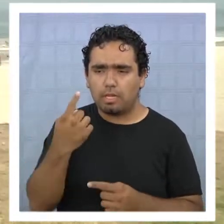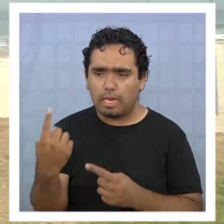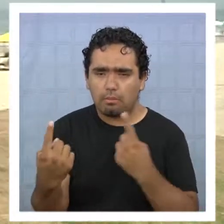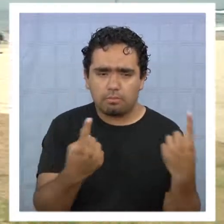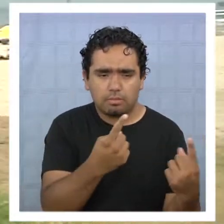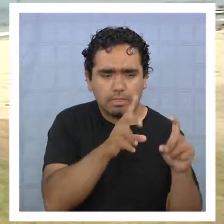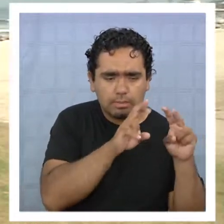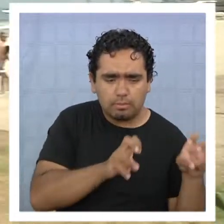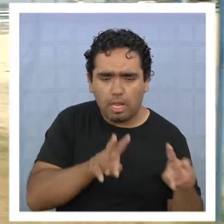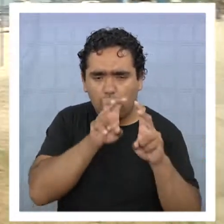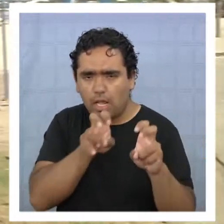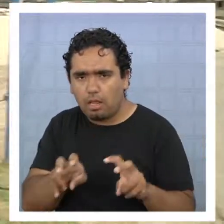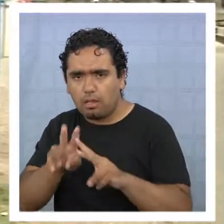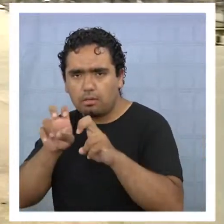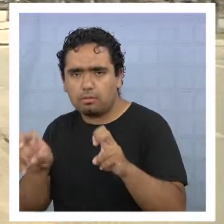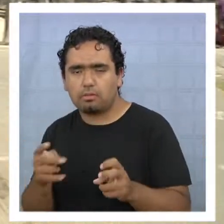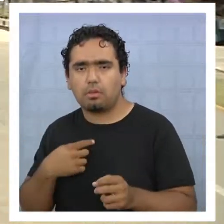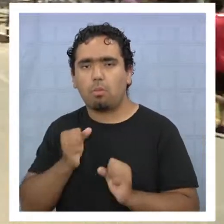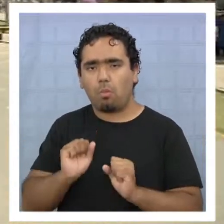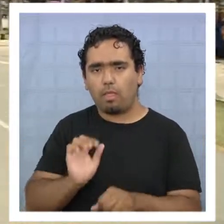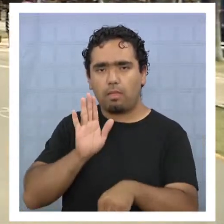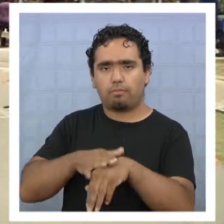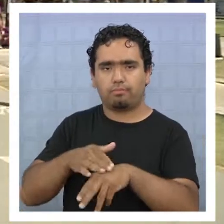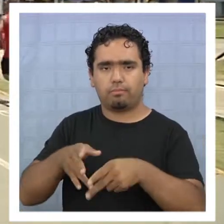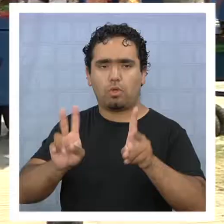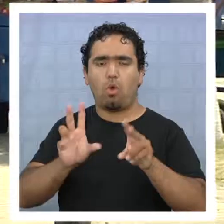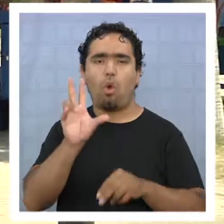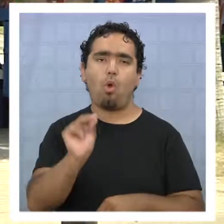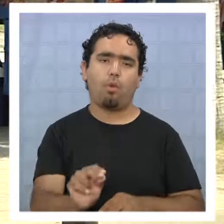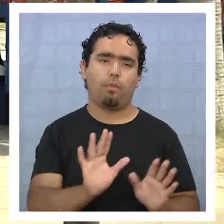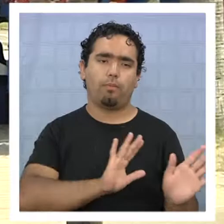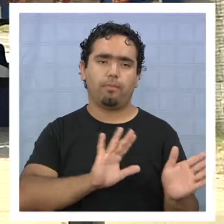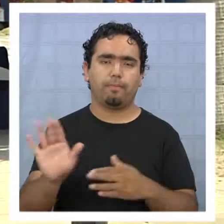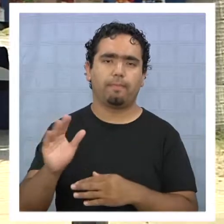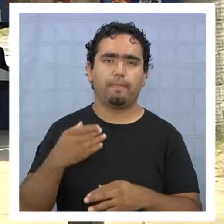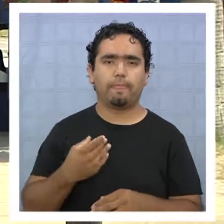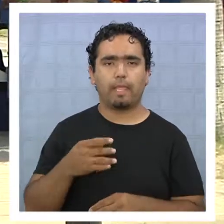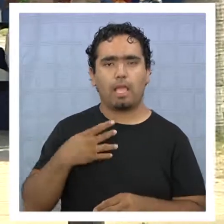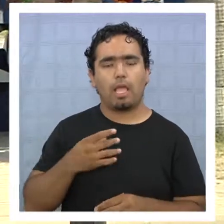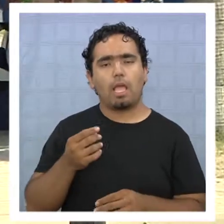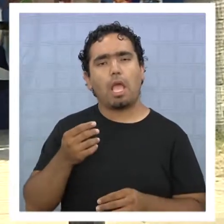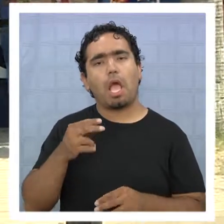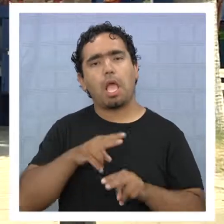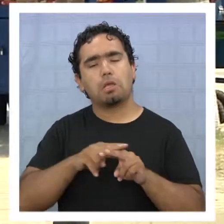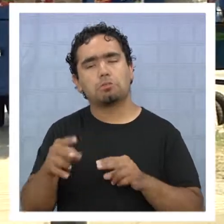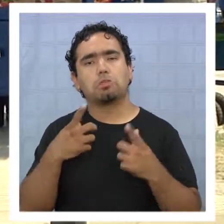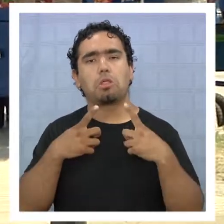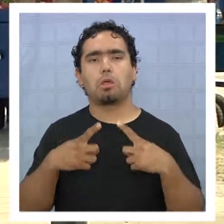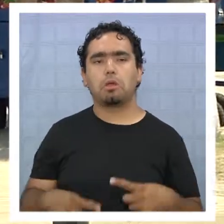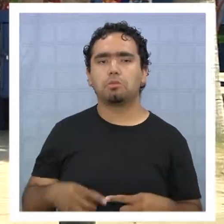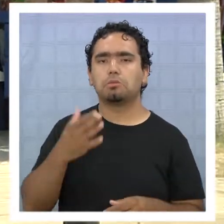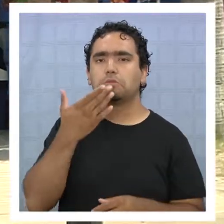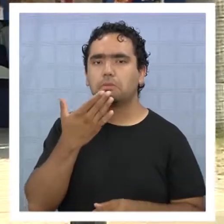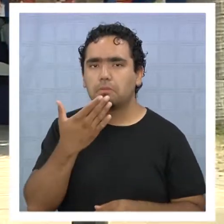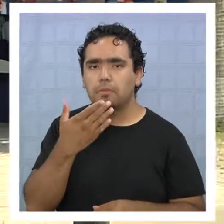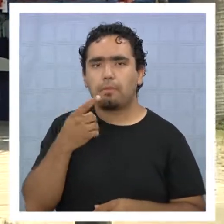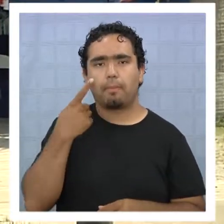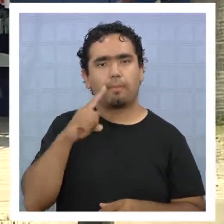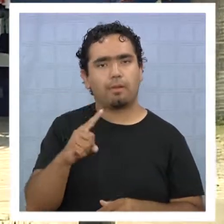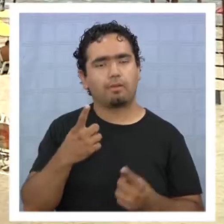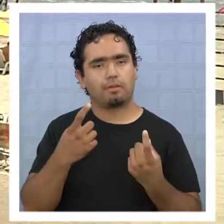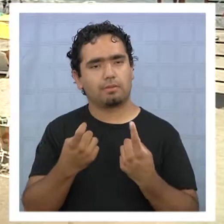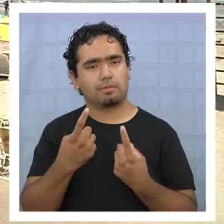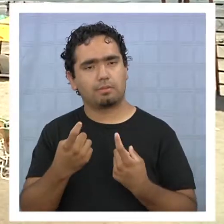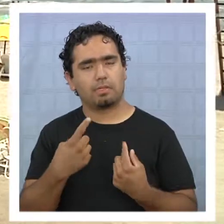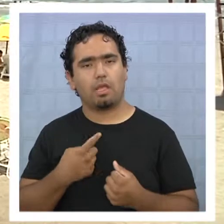por persona y ver si acaso es factible y autorizarlo. Las alternativas están más bien referidas a la recreación y el descanso, pero